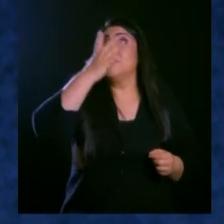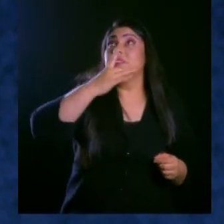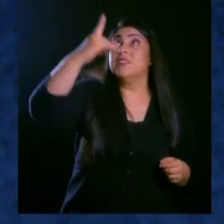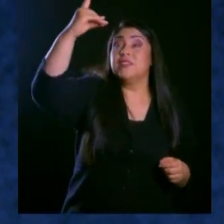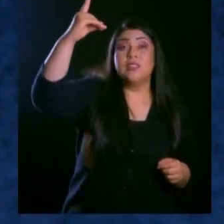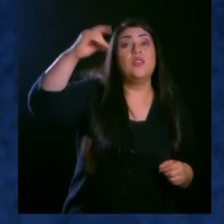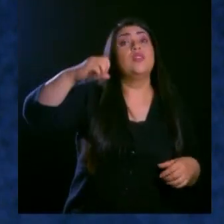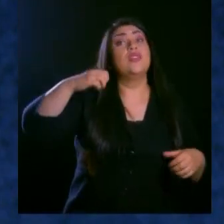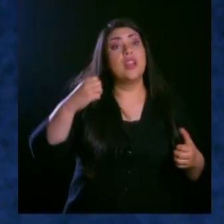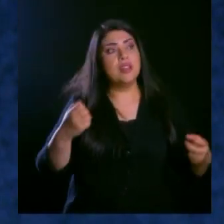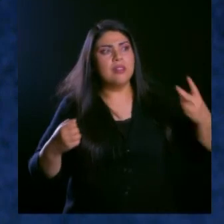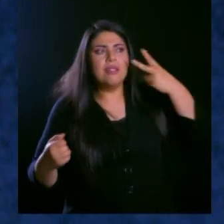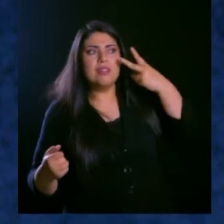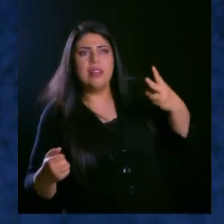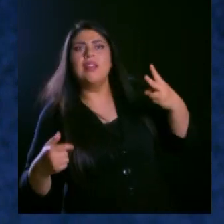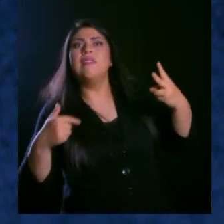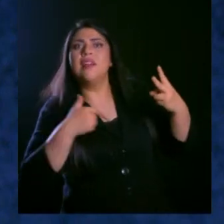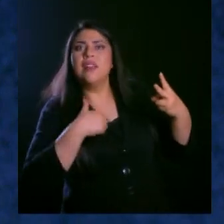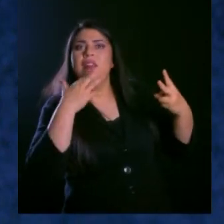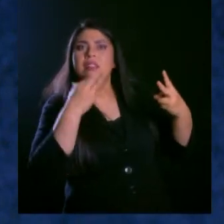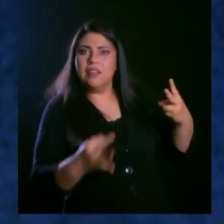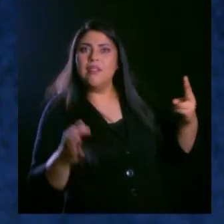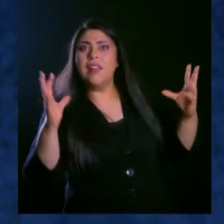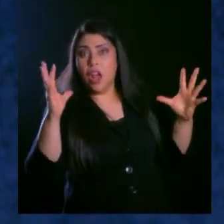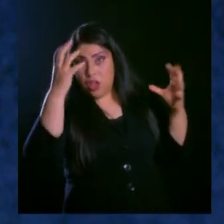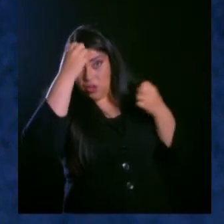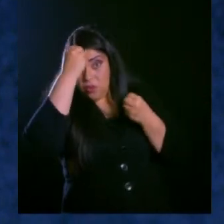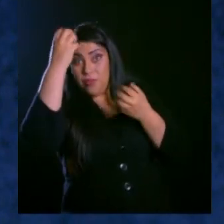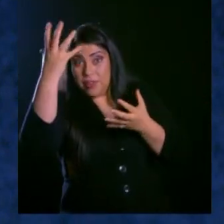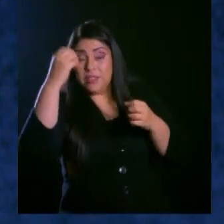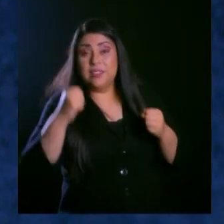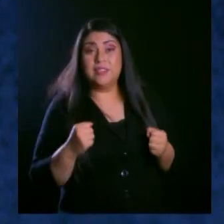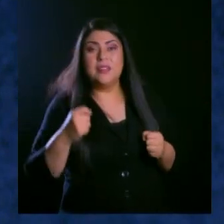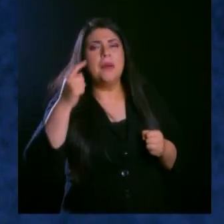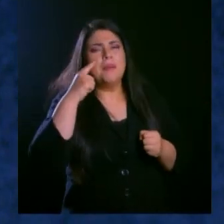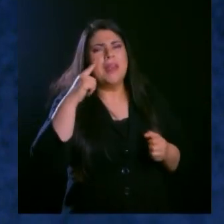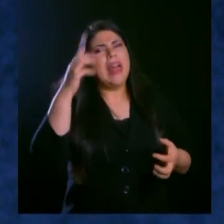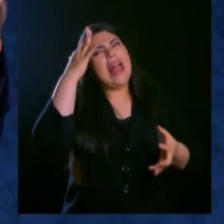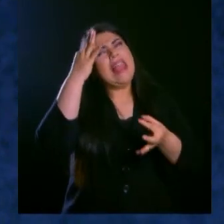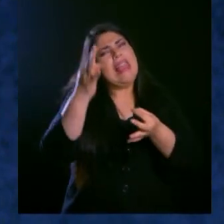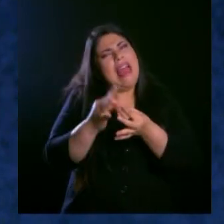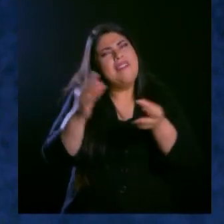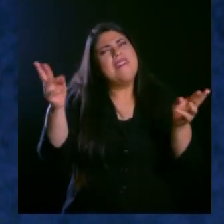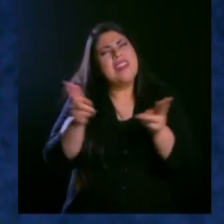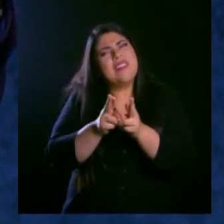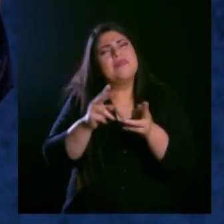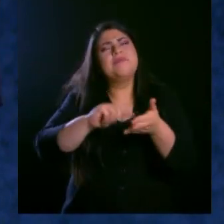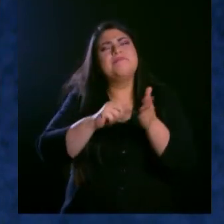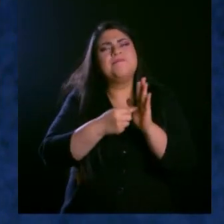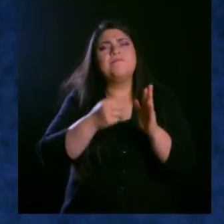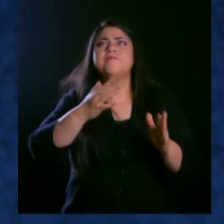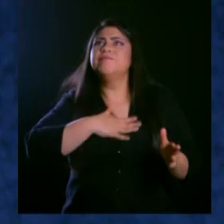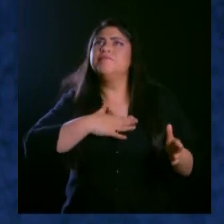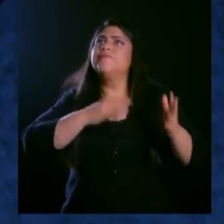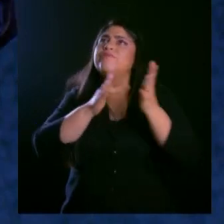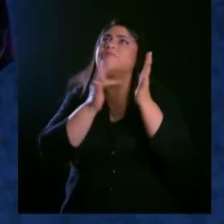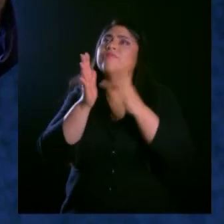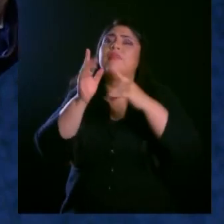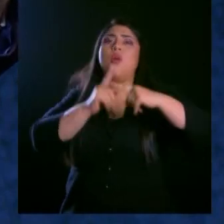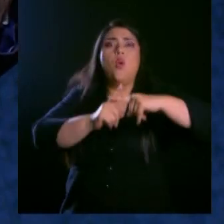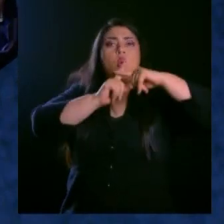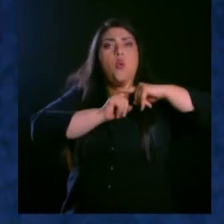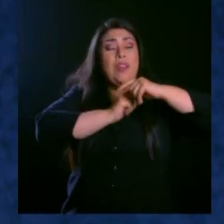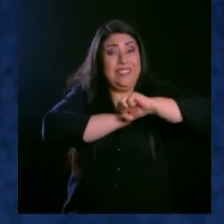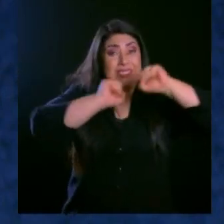contando esto? Para decirte esto, en nuestro resumen de la fe, aceptamos al Señor Jesús como nuestro Salvador,